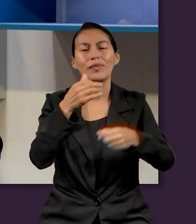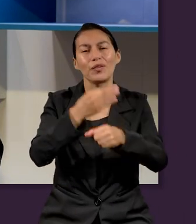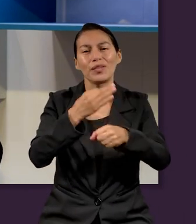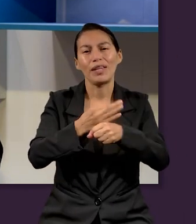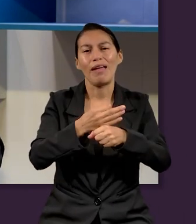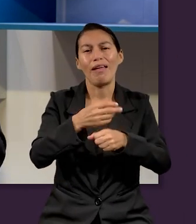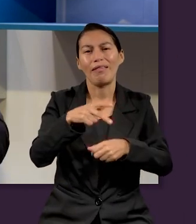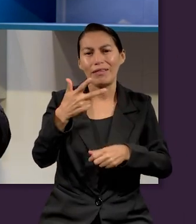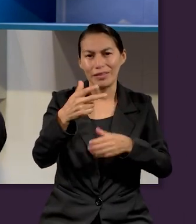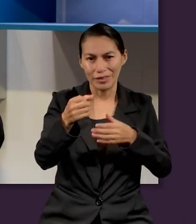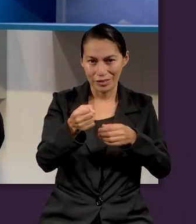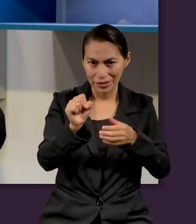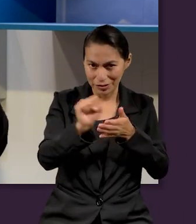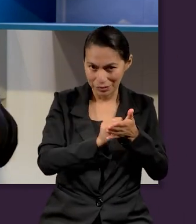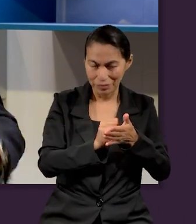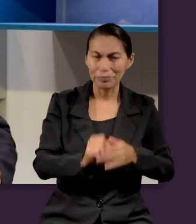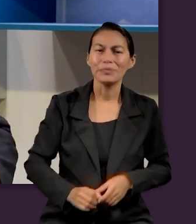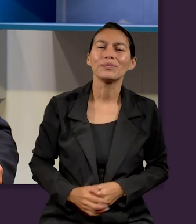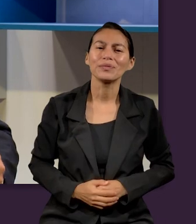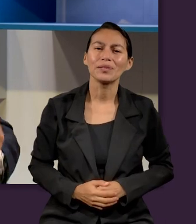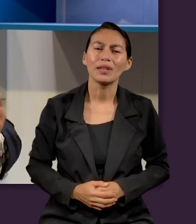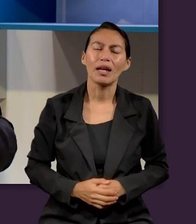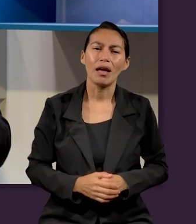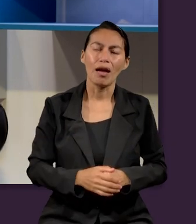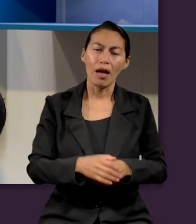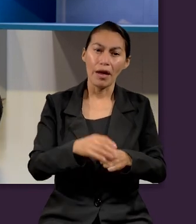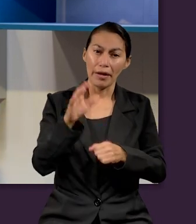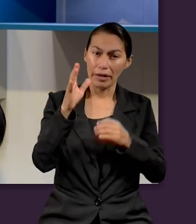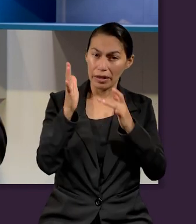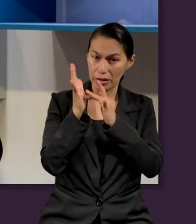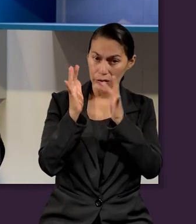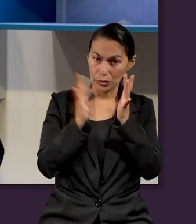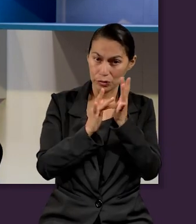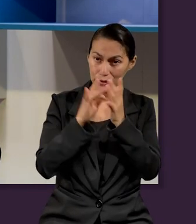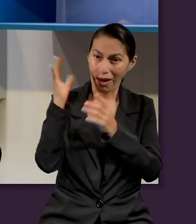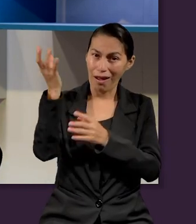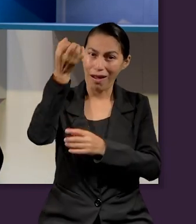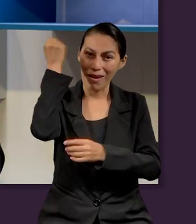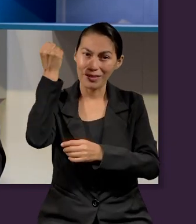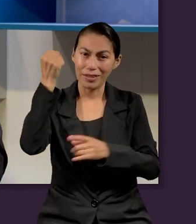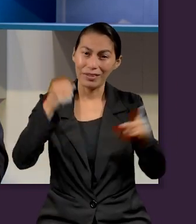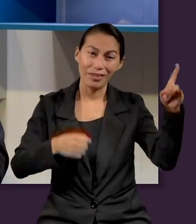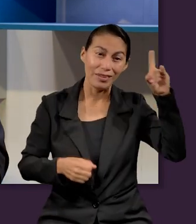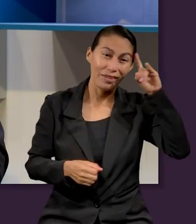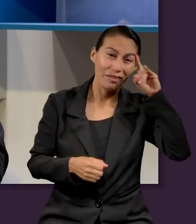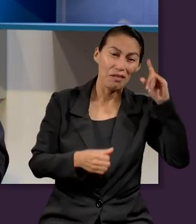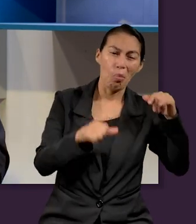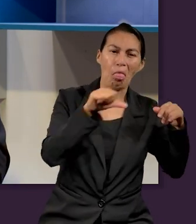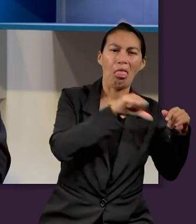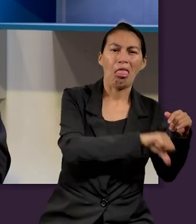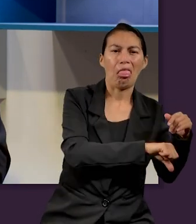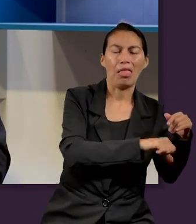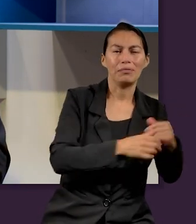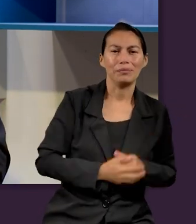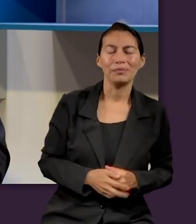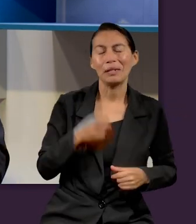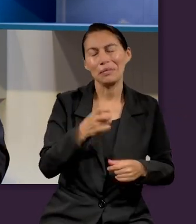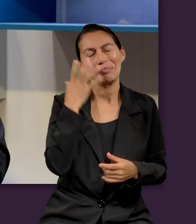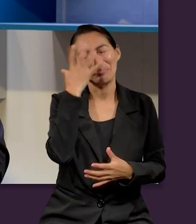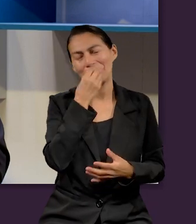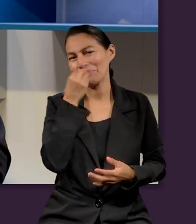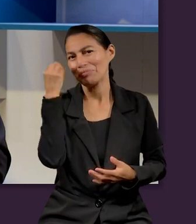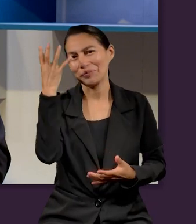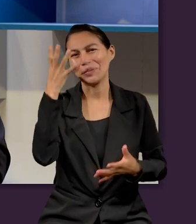trimestre. Y hoy vamos a iniciar con la lección número uno, que es Jesús gana, Satanás pierde. Una frase